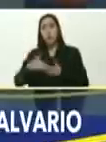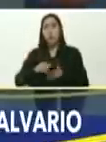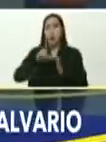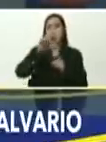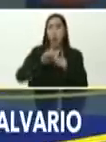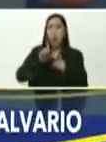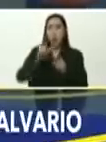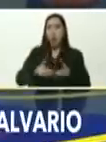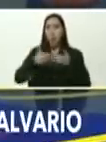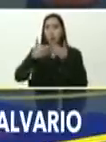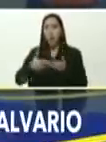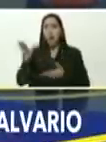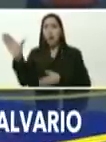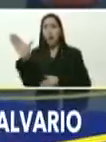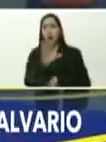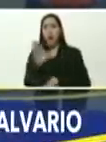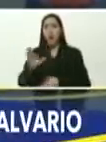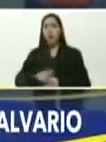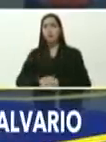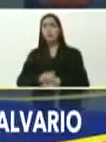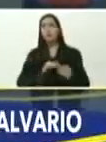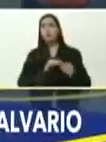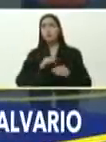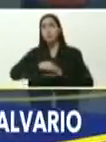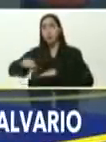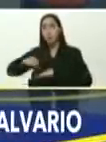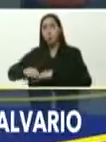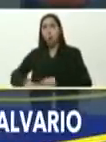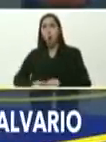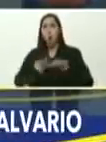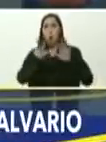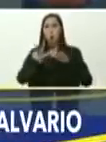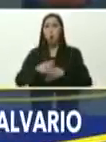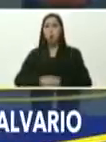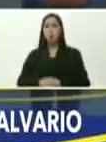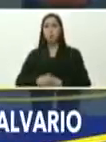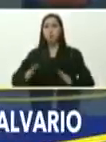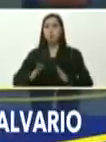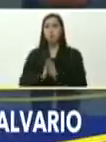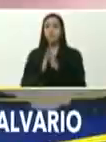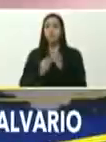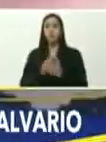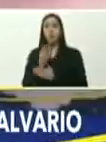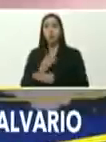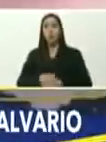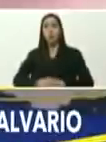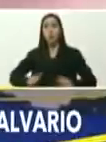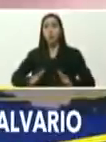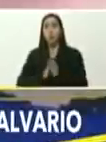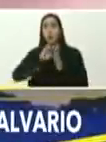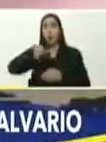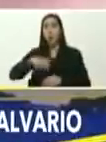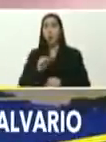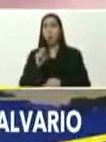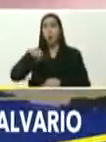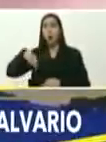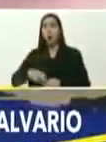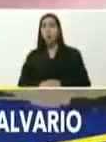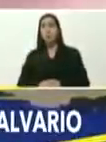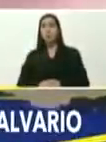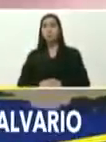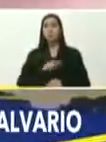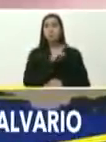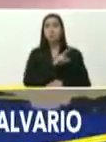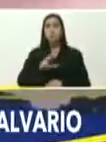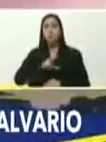para Caracas, para ocho parroquias, para todo lo que es Santa Rosalía, San Juan, Santa Teresa, veintitrés de